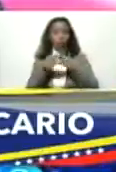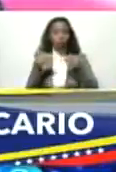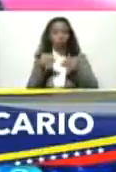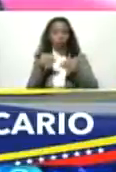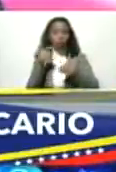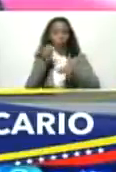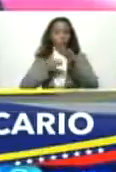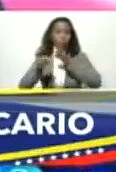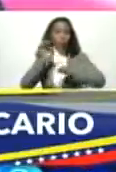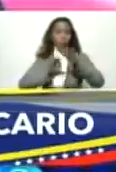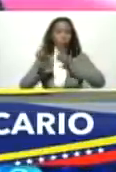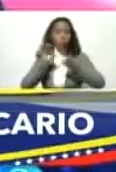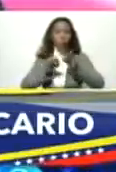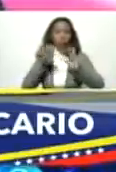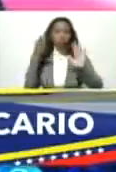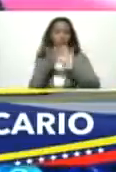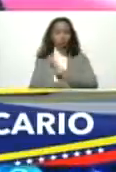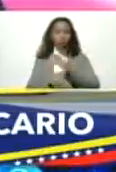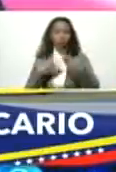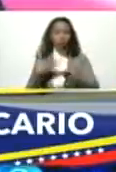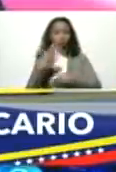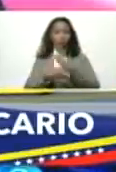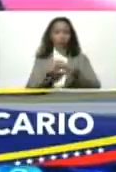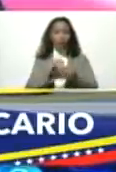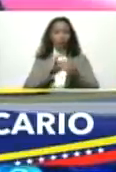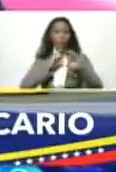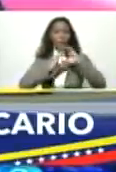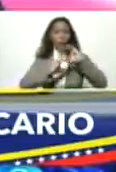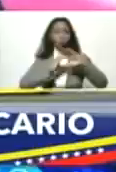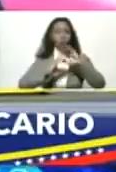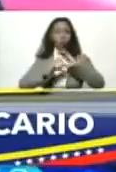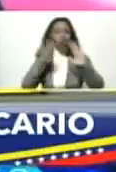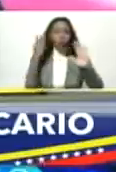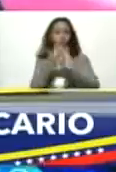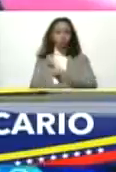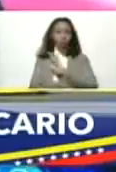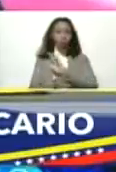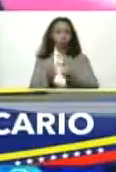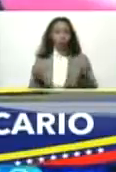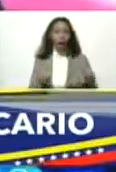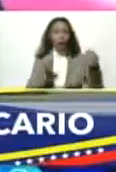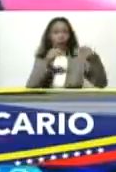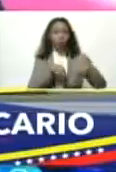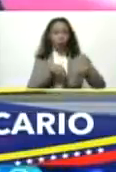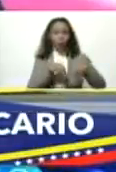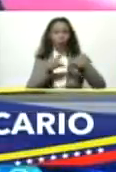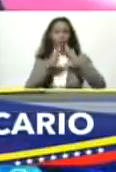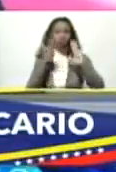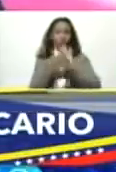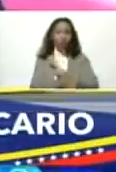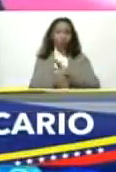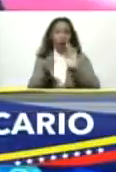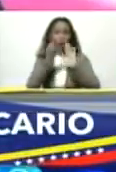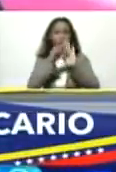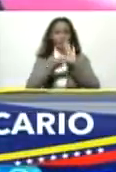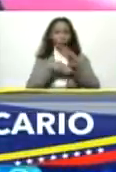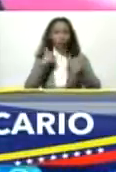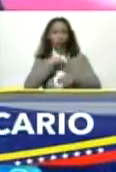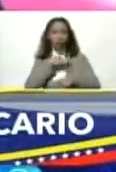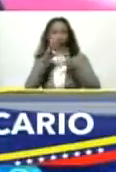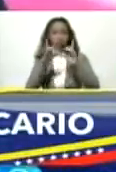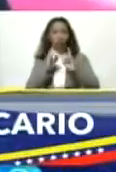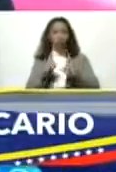y a todas sobre lo que se ha conversado, sobre los consensos y sobre las medidas que vamos a